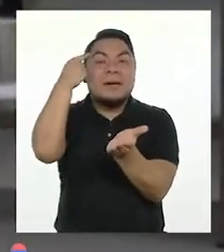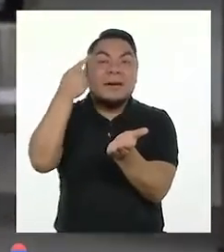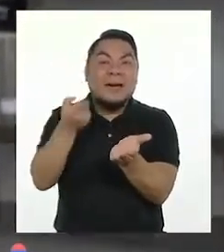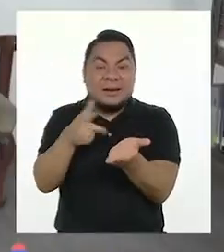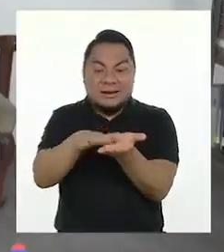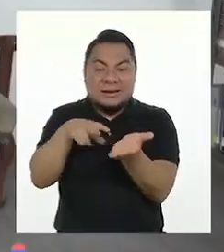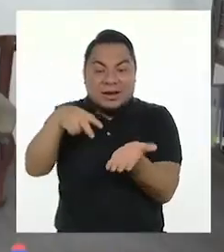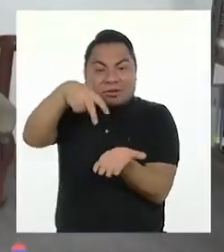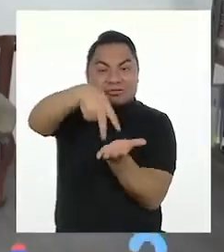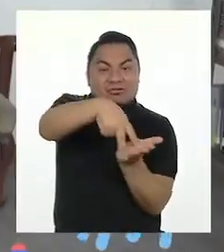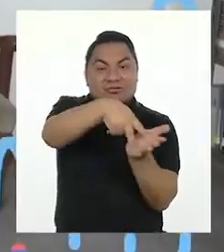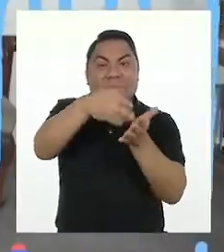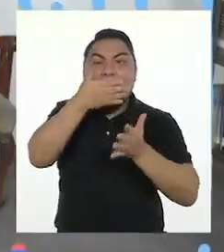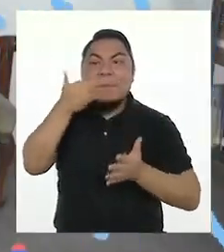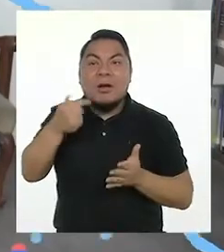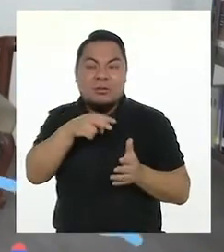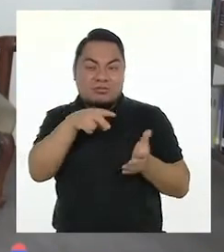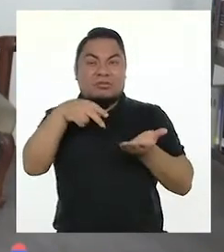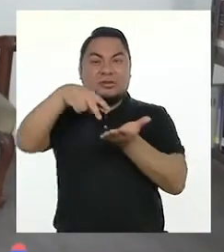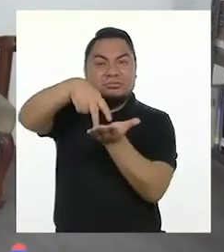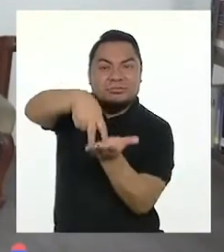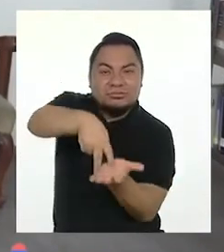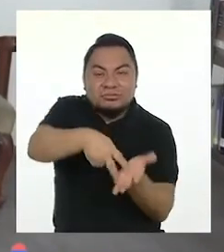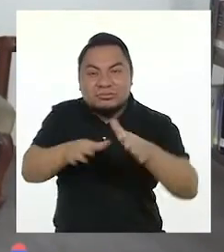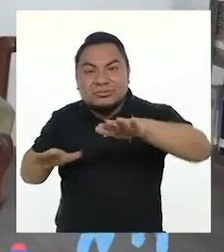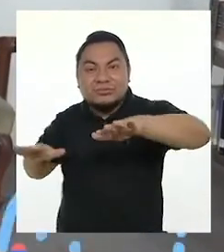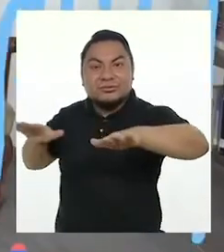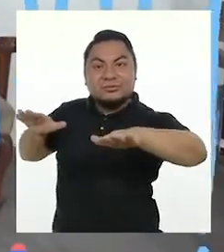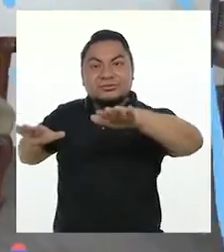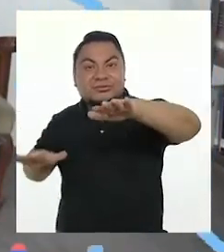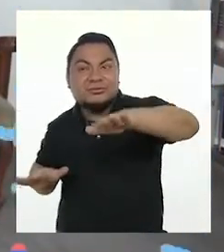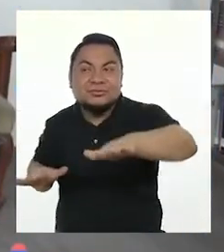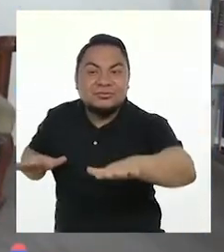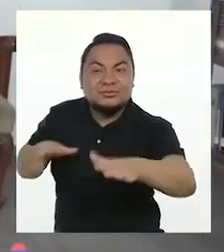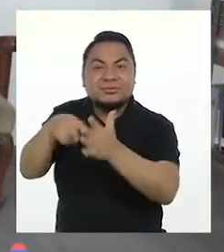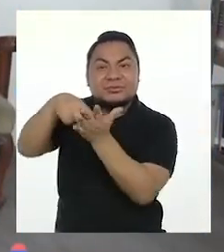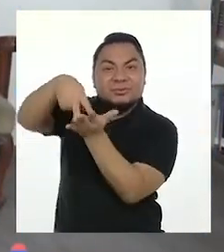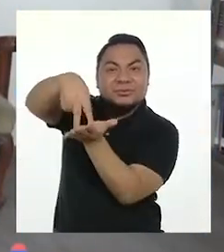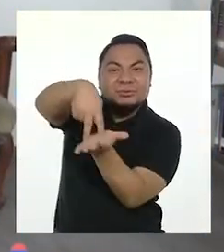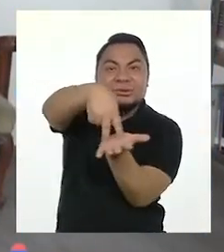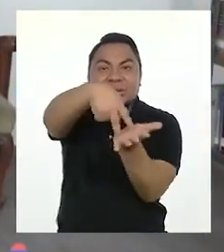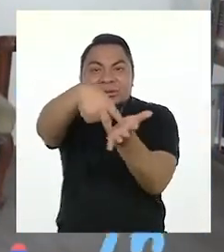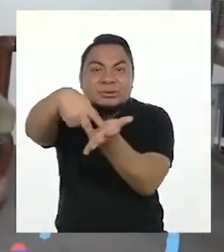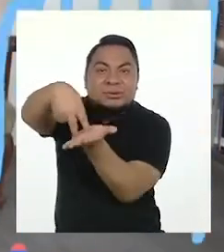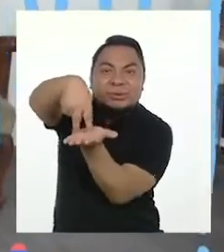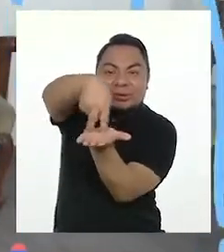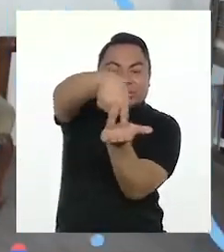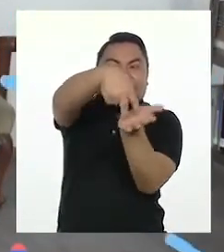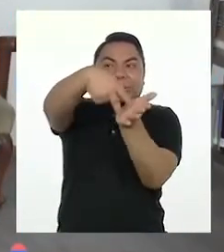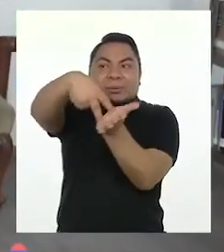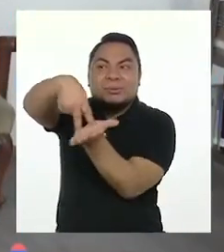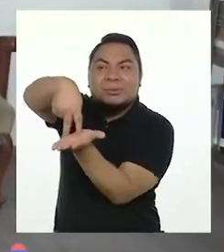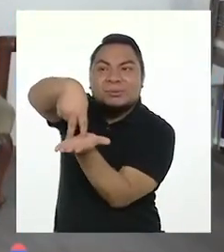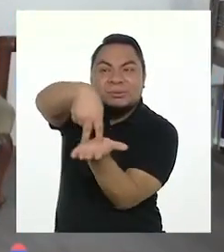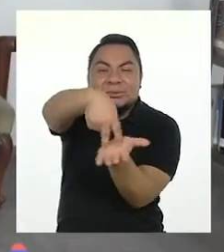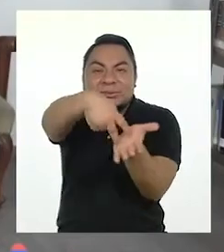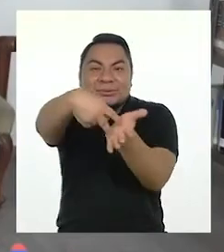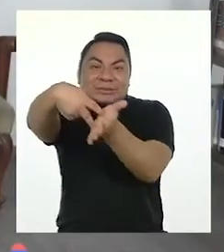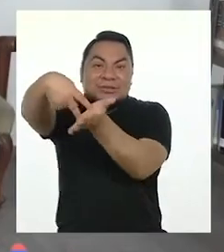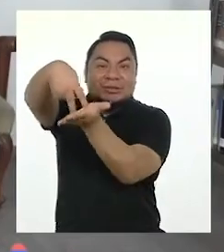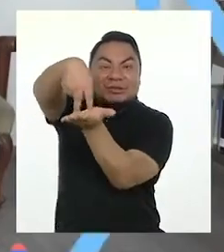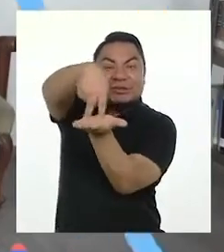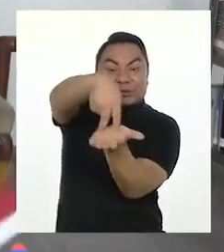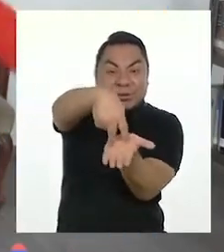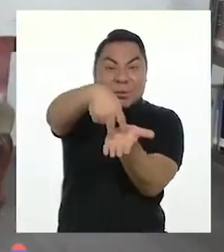tabla, chicos! ¡A correr olas! ¡Uh! ¡Eso! ¡Estamos bajando la cresta! ¡Y ya estamos en toda la